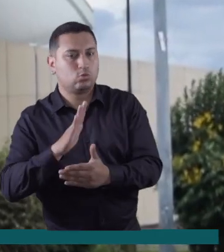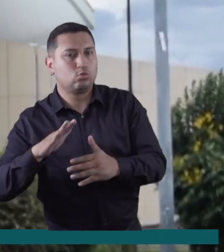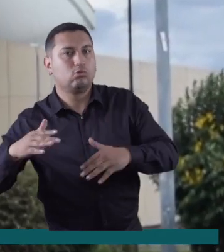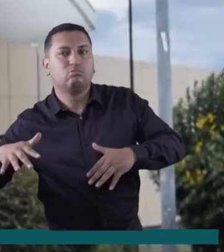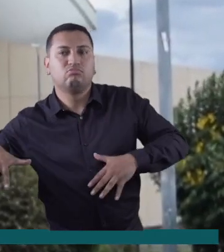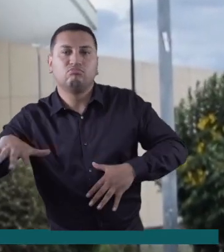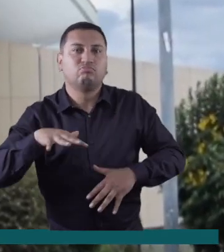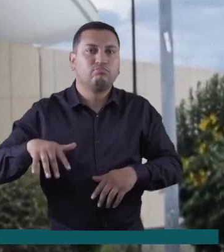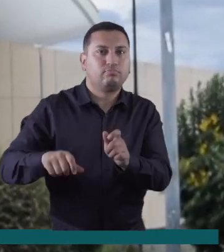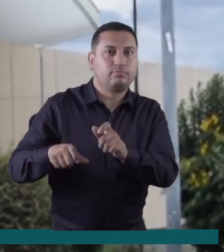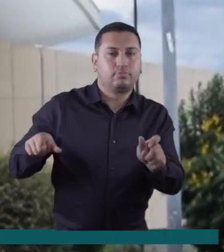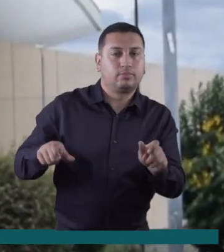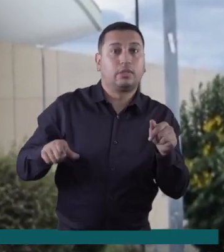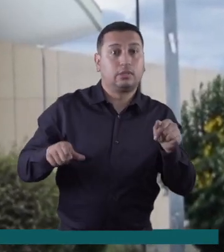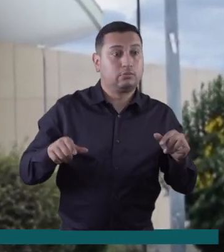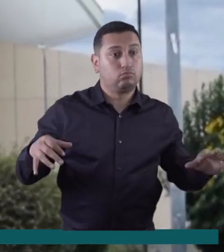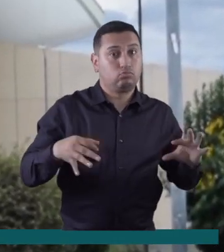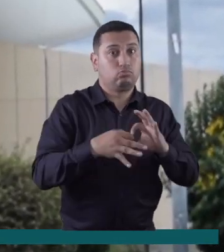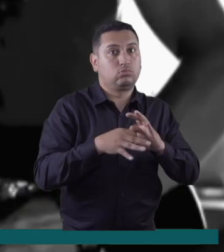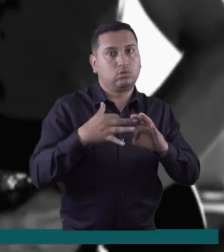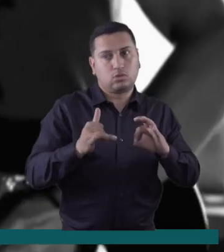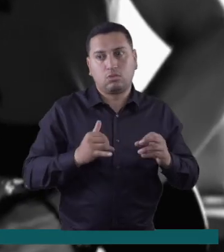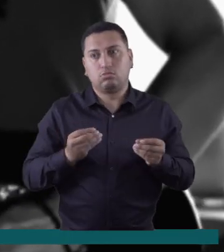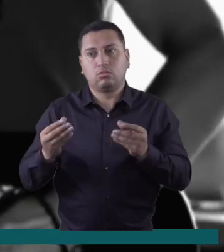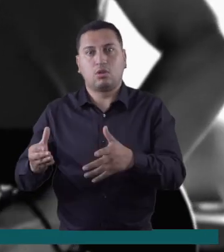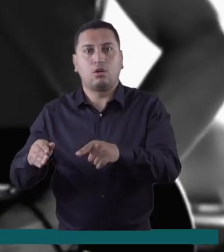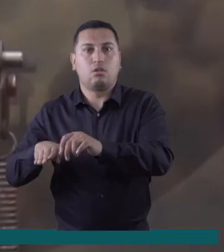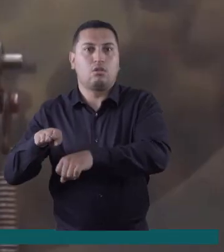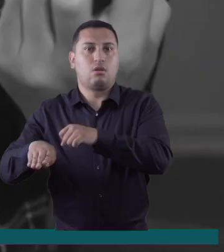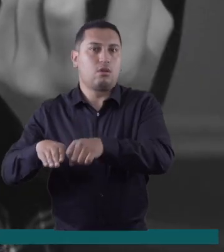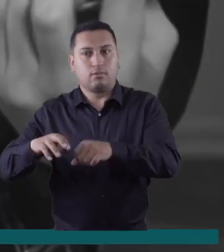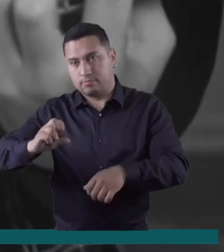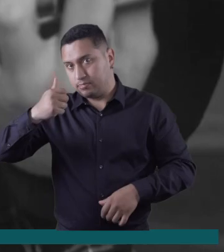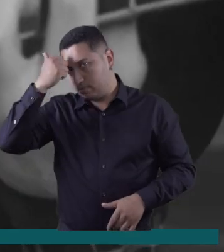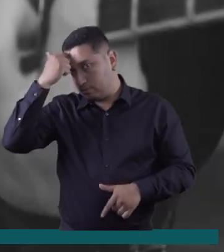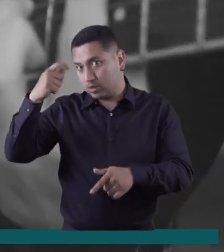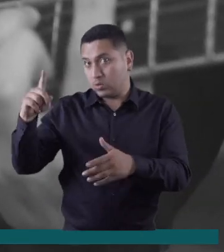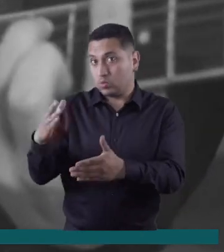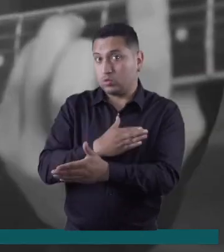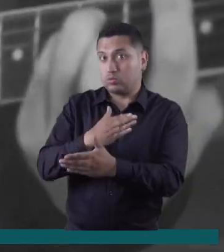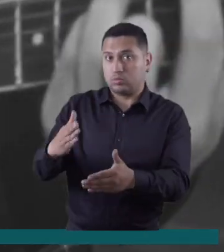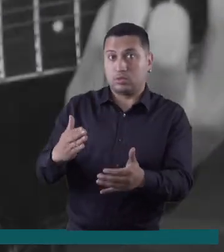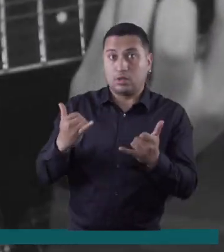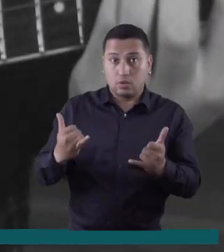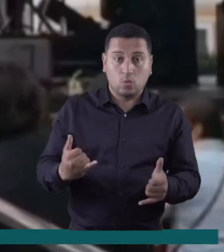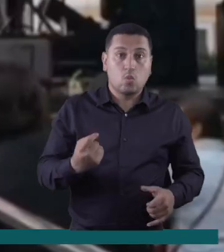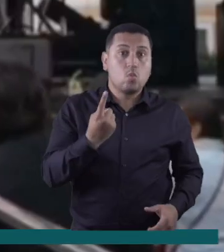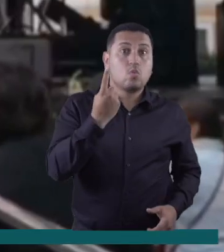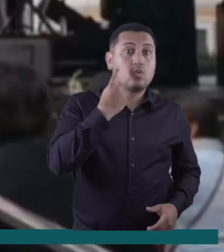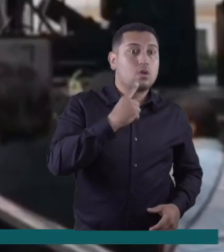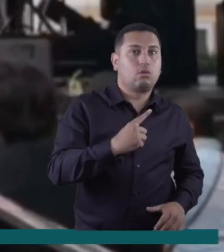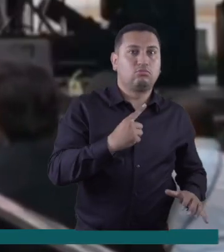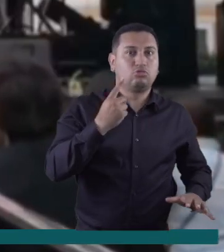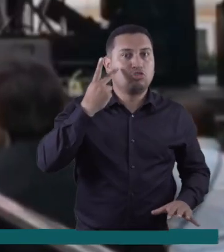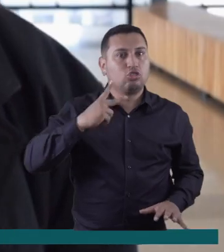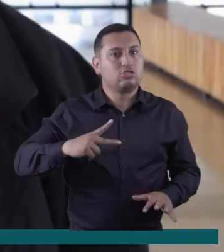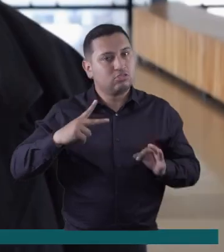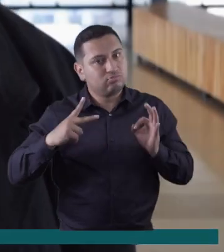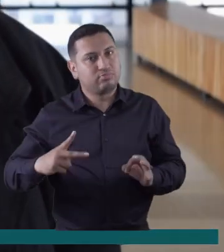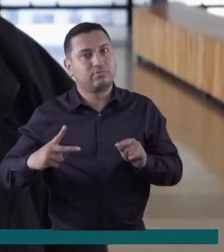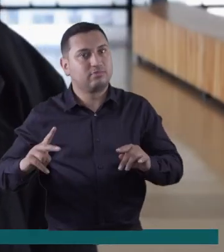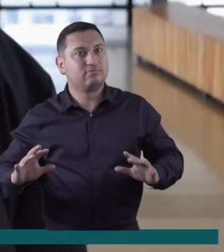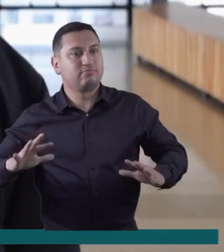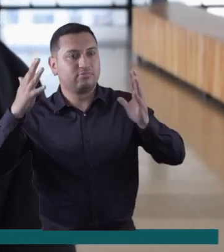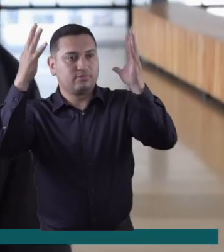convirtiéndose en uno de los principales eventos musicales de Cajicá. Por eso este año pasa de uno a dos días de fiesta.